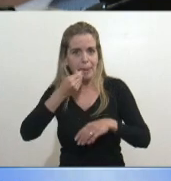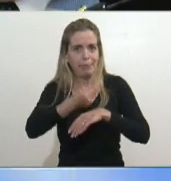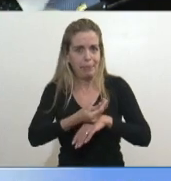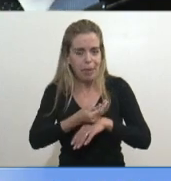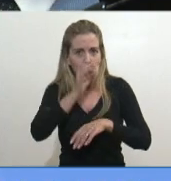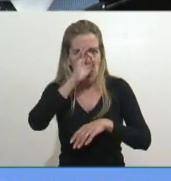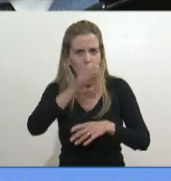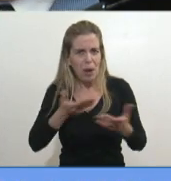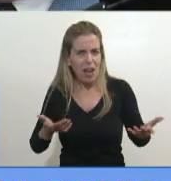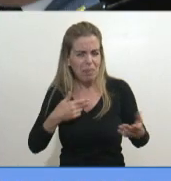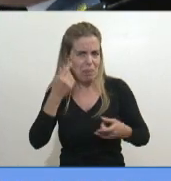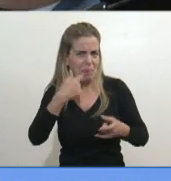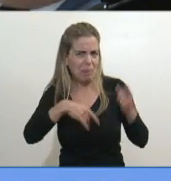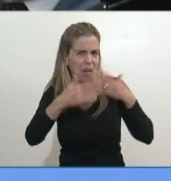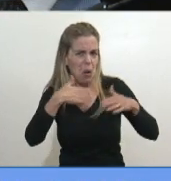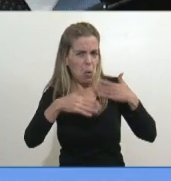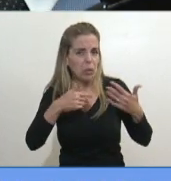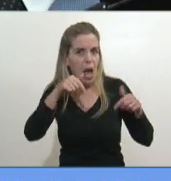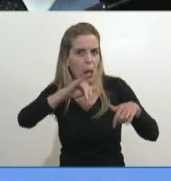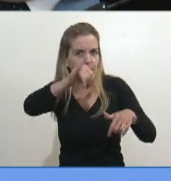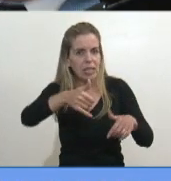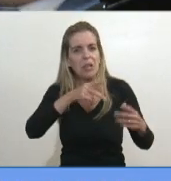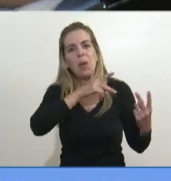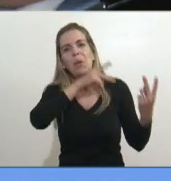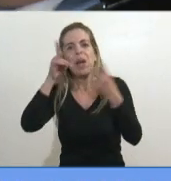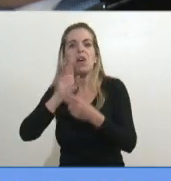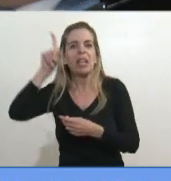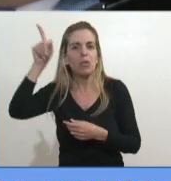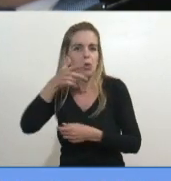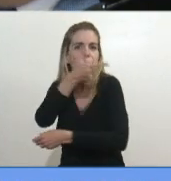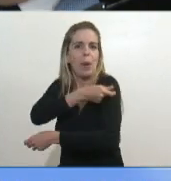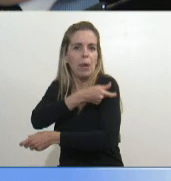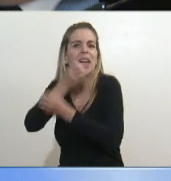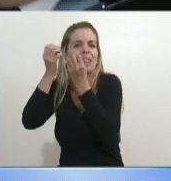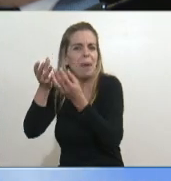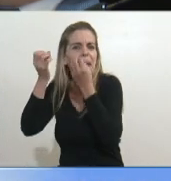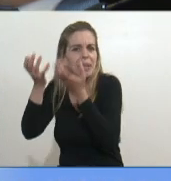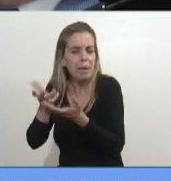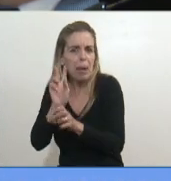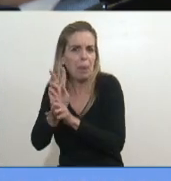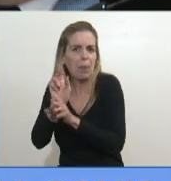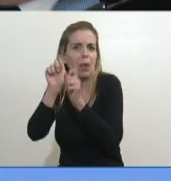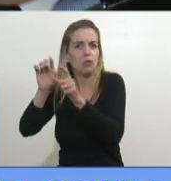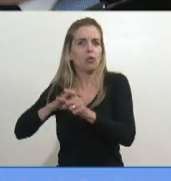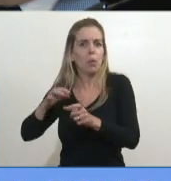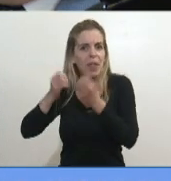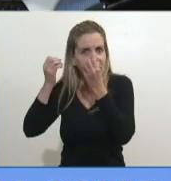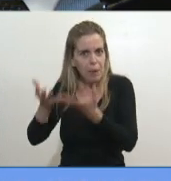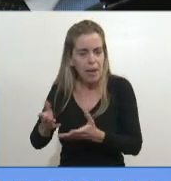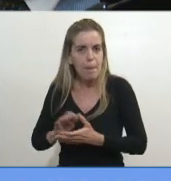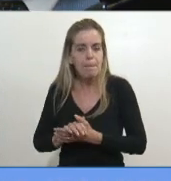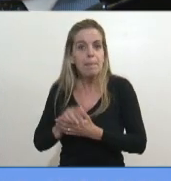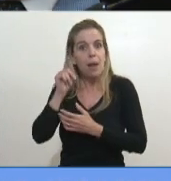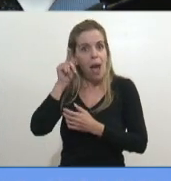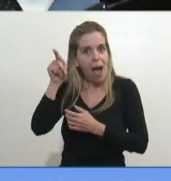Se fue a vacunar. No está mal que se haya vacunado, está bien que cuide su vida, está bien que cuide su vida, pero ahí